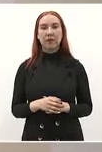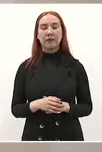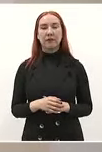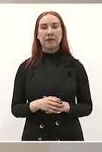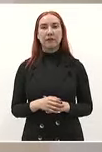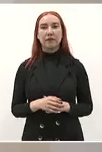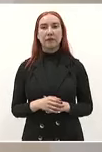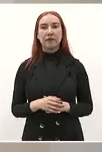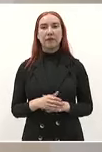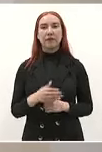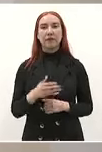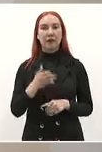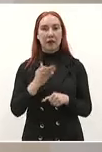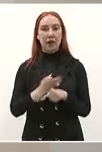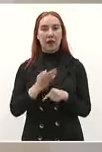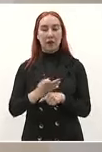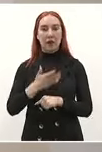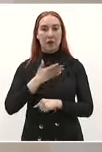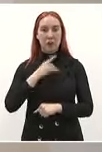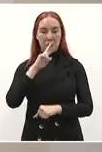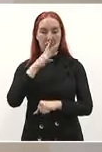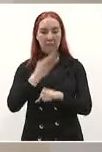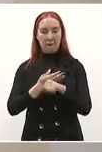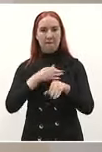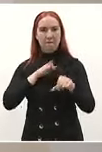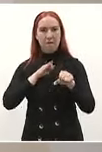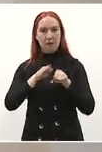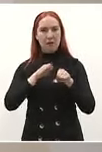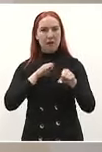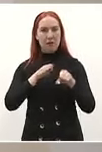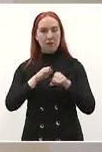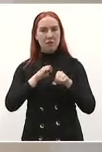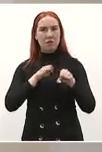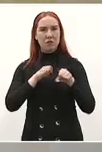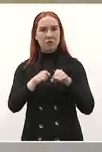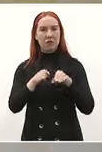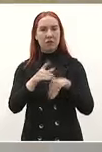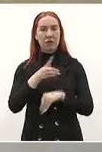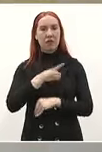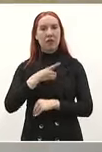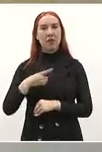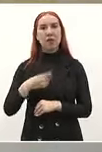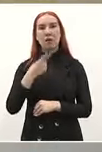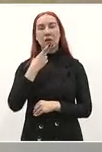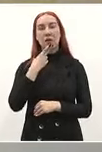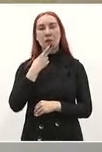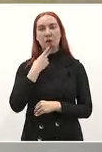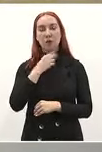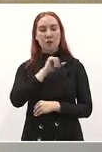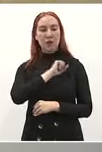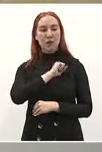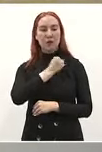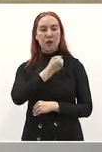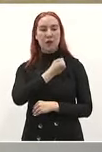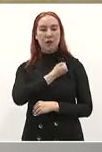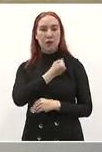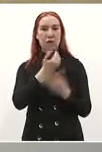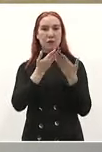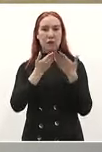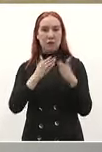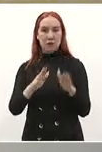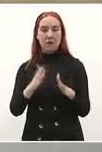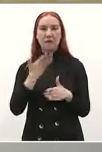a que funcione bien el sistema de salud pública